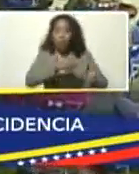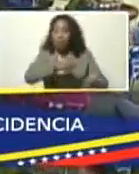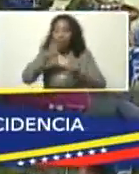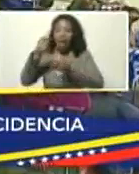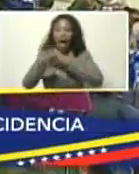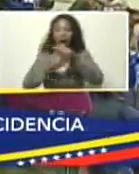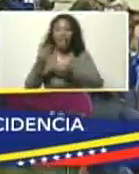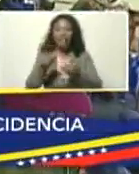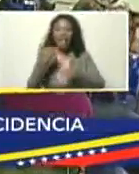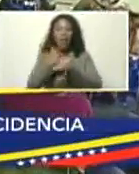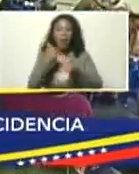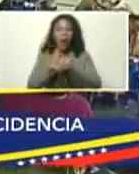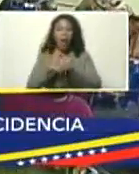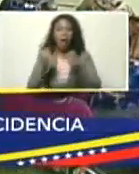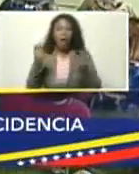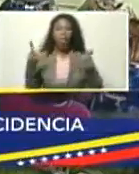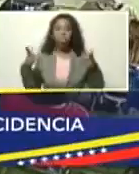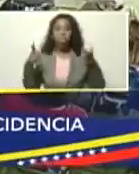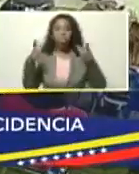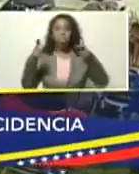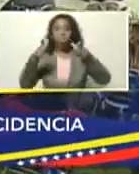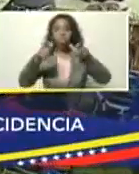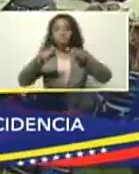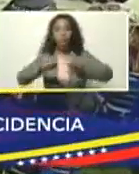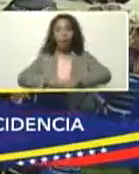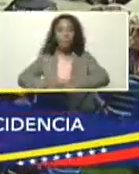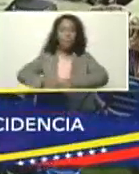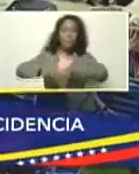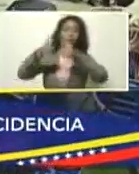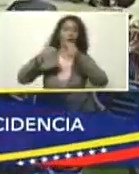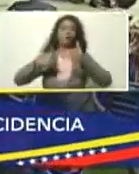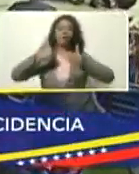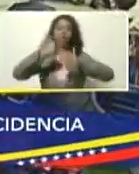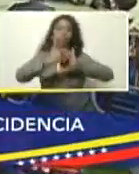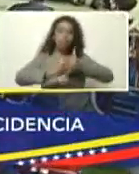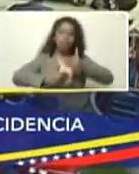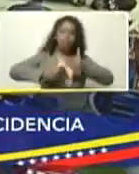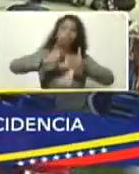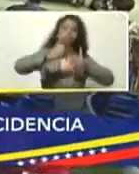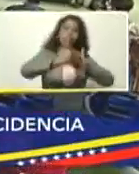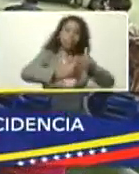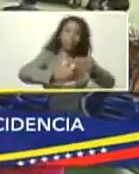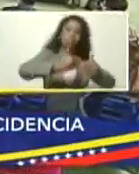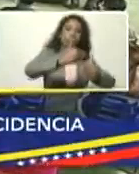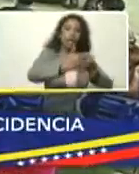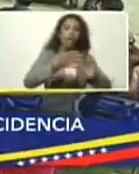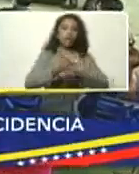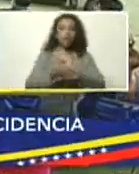desgaste, a una destrucción paulatina de